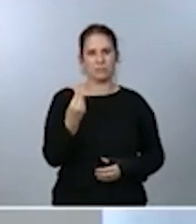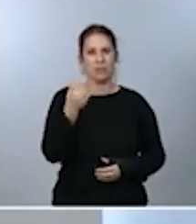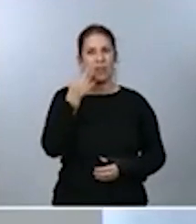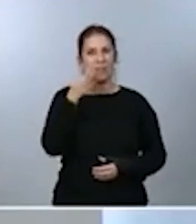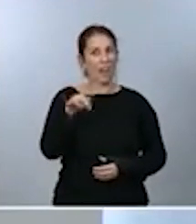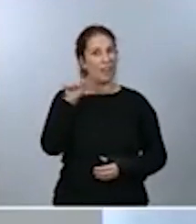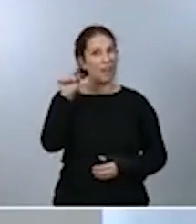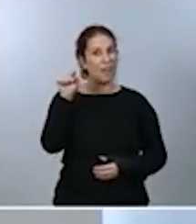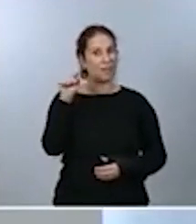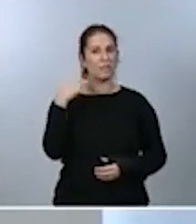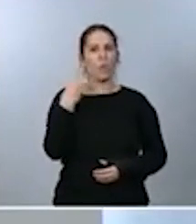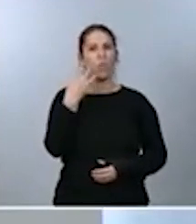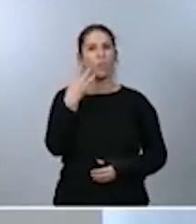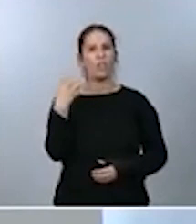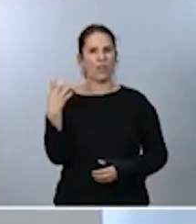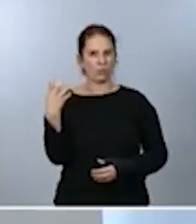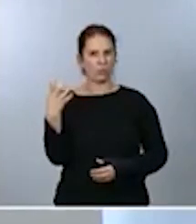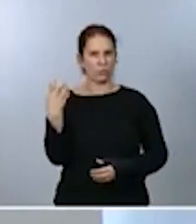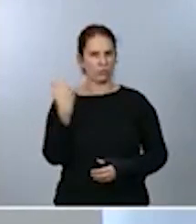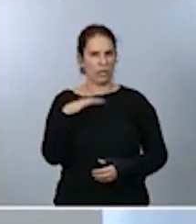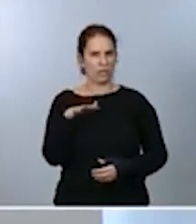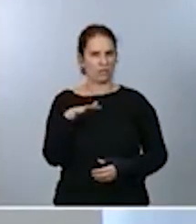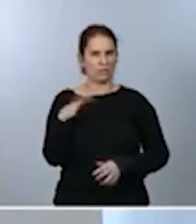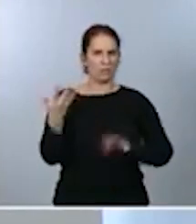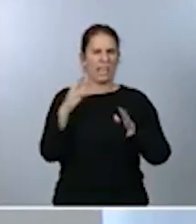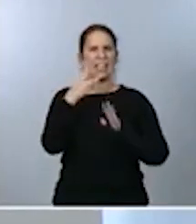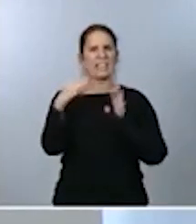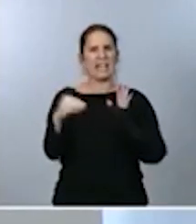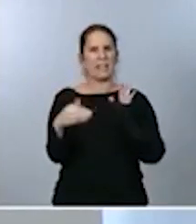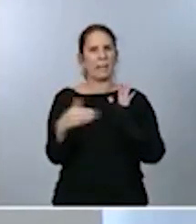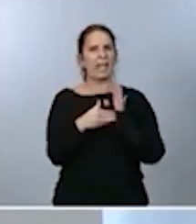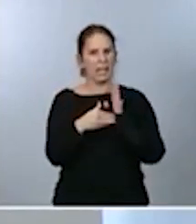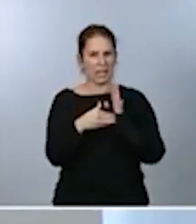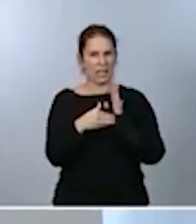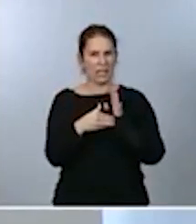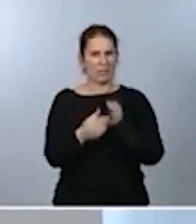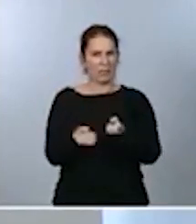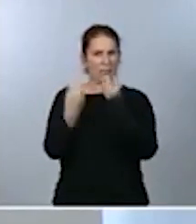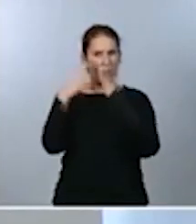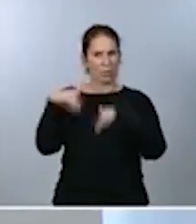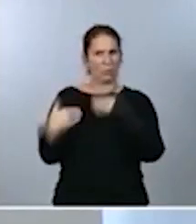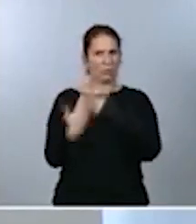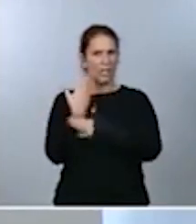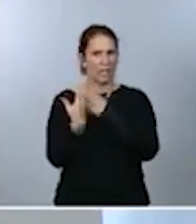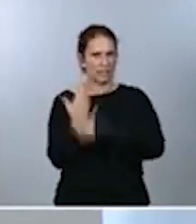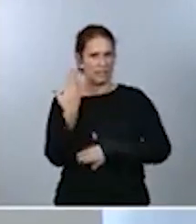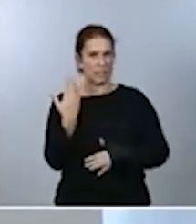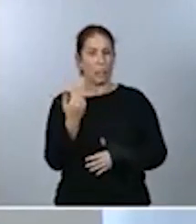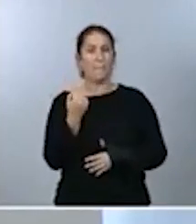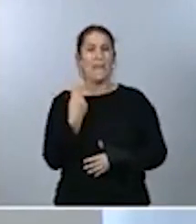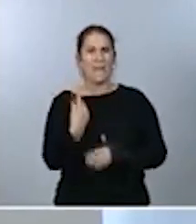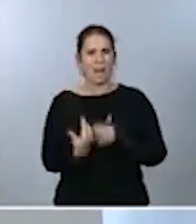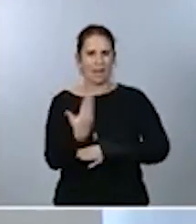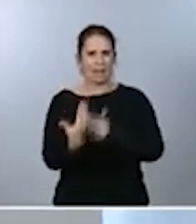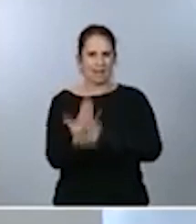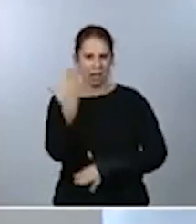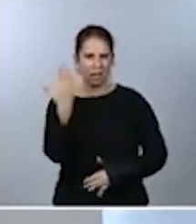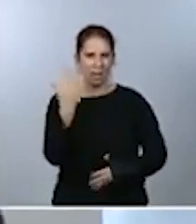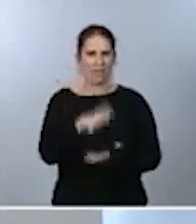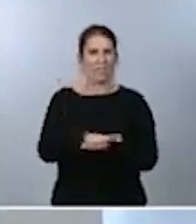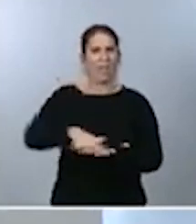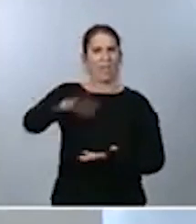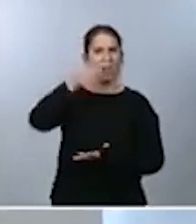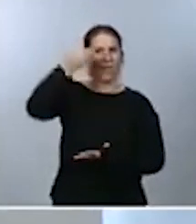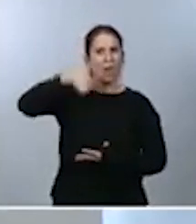los 400 casos. Han notificado alrededor de 30.000 casos, incluso los últimos días, 3.000 casos diarios. Una incidencia acumulada de 400 casos